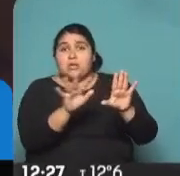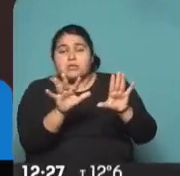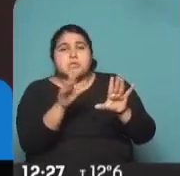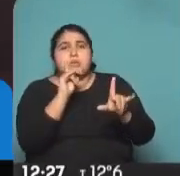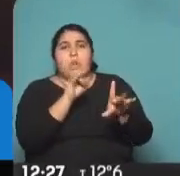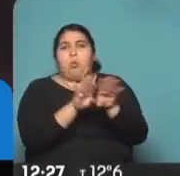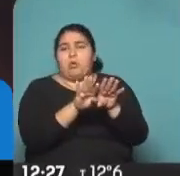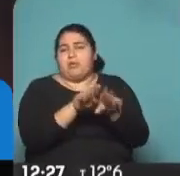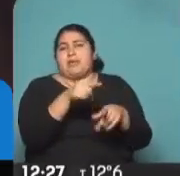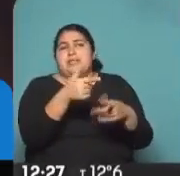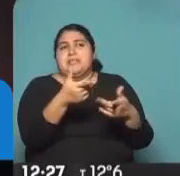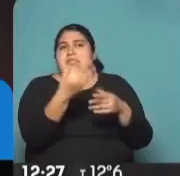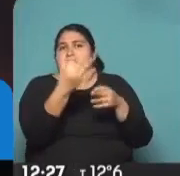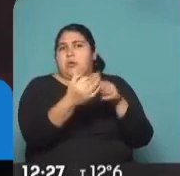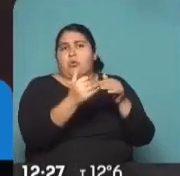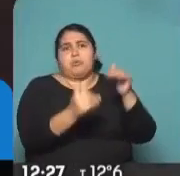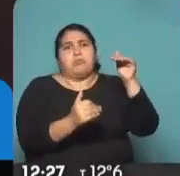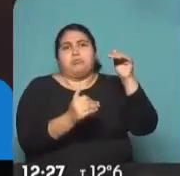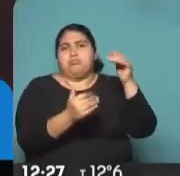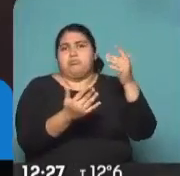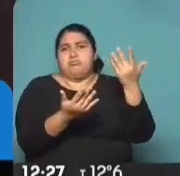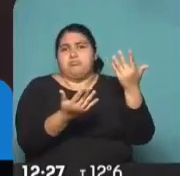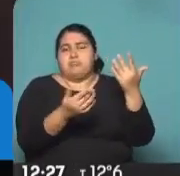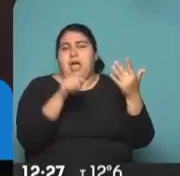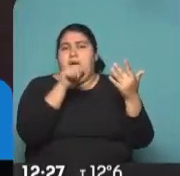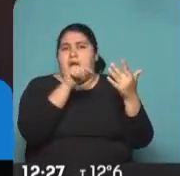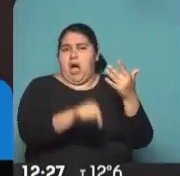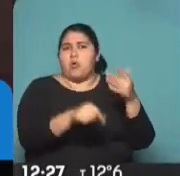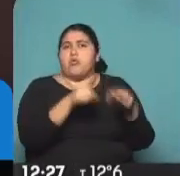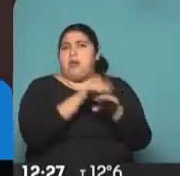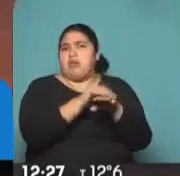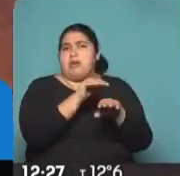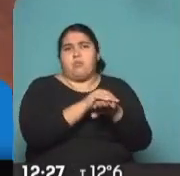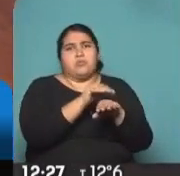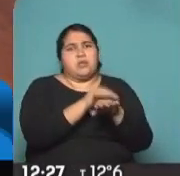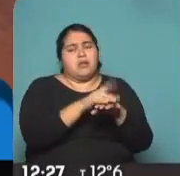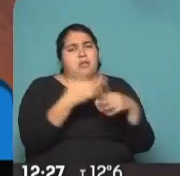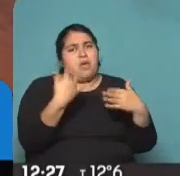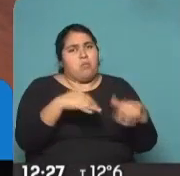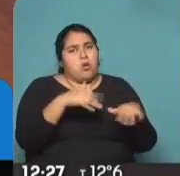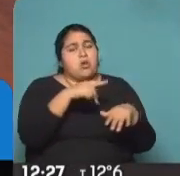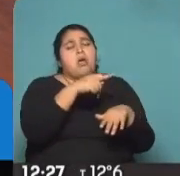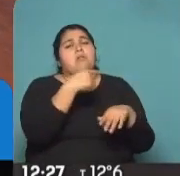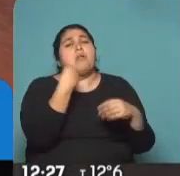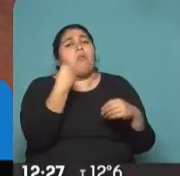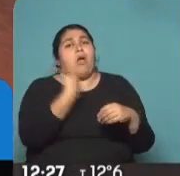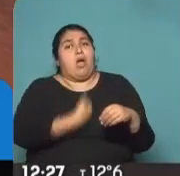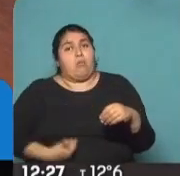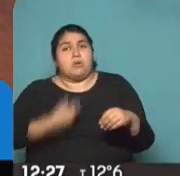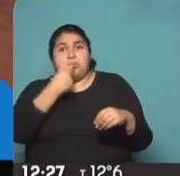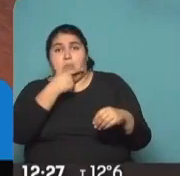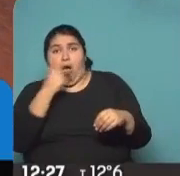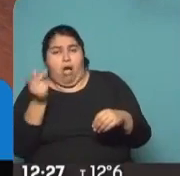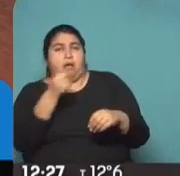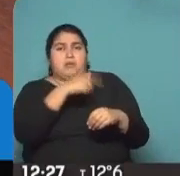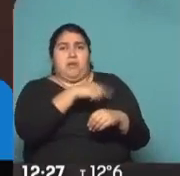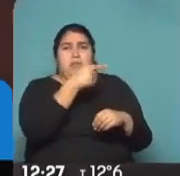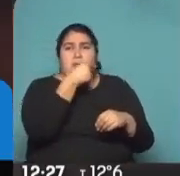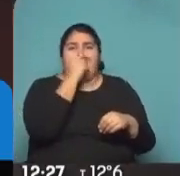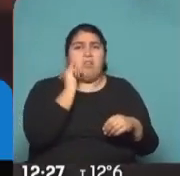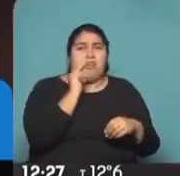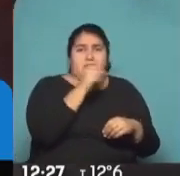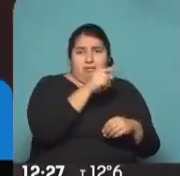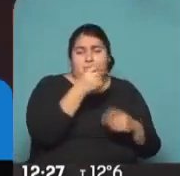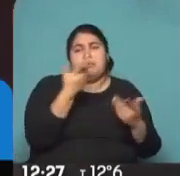alguna manera eso se adelantó y genera un nivel de responsabilidad muy grande, tanto para el presidente Macri como para Alberto Fernández, porque